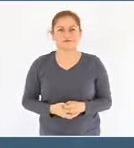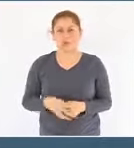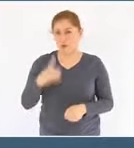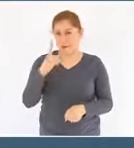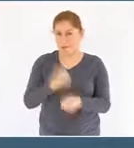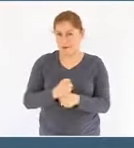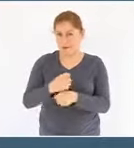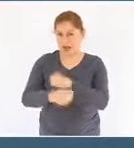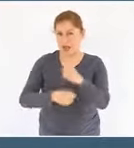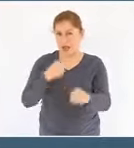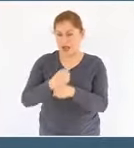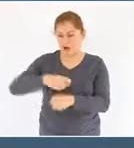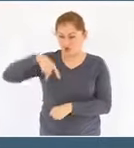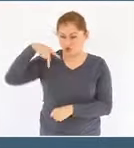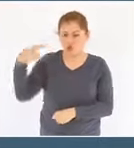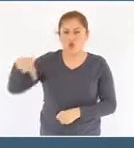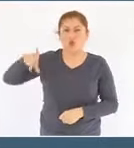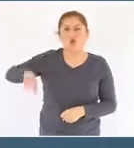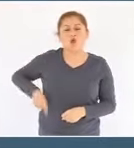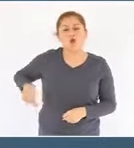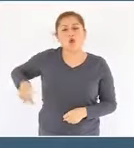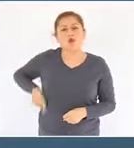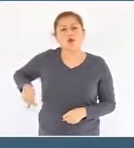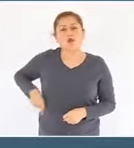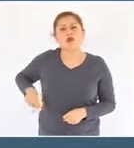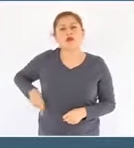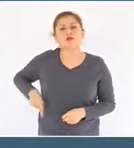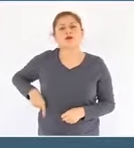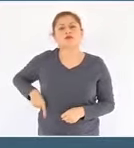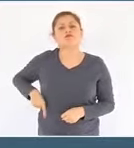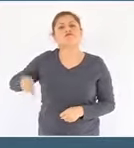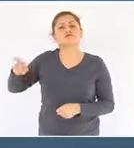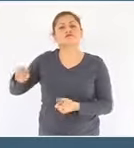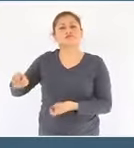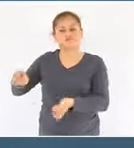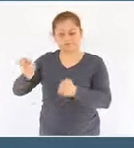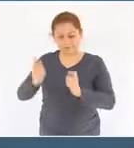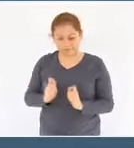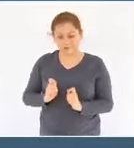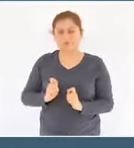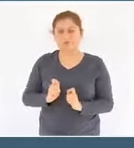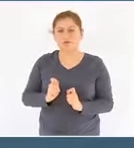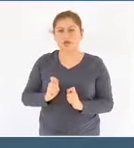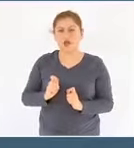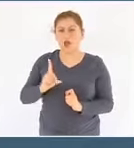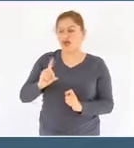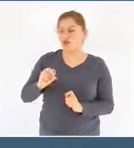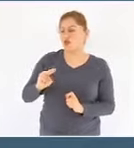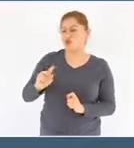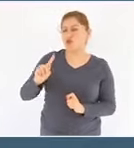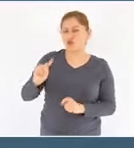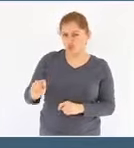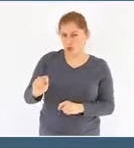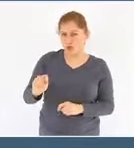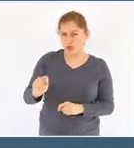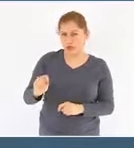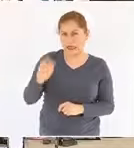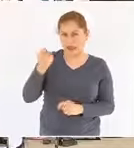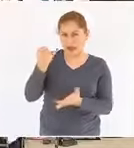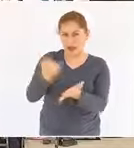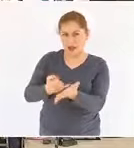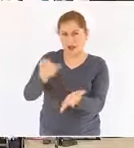gobierno nos otorgó una reducción en la tasa del DUC Derecho de Utilidad Compartida